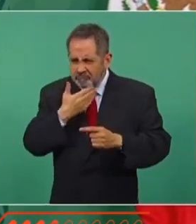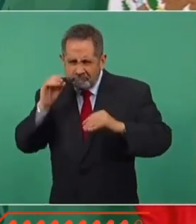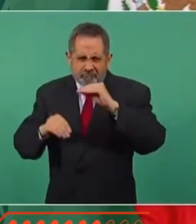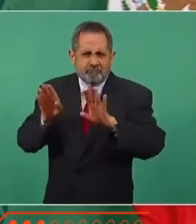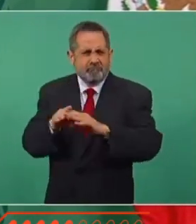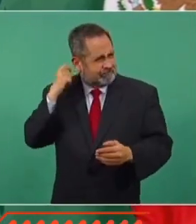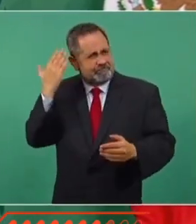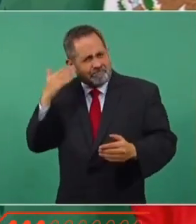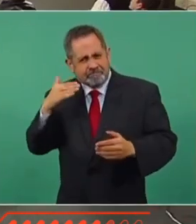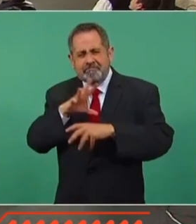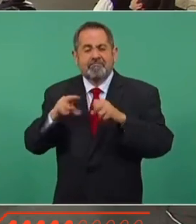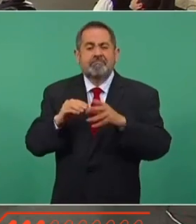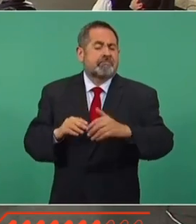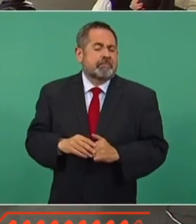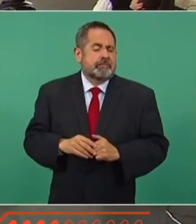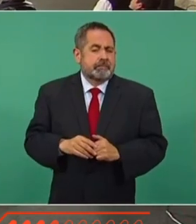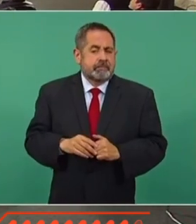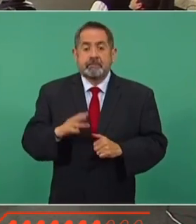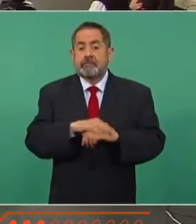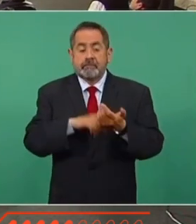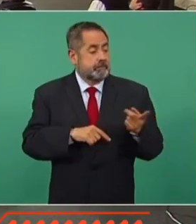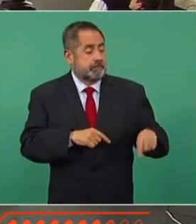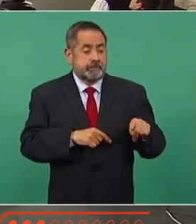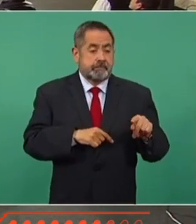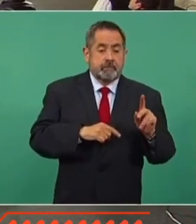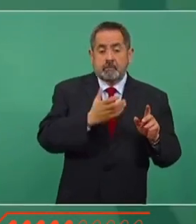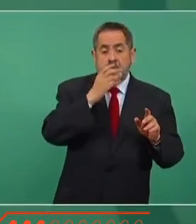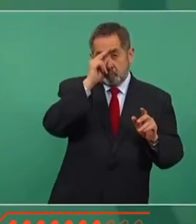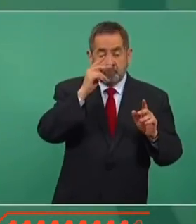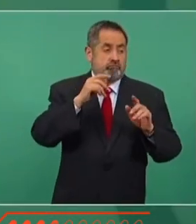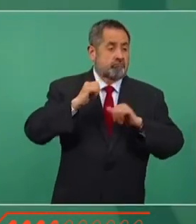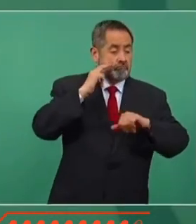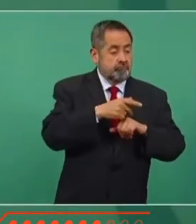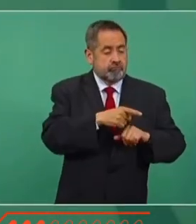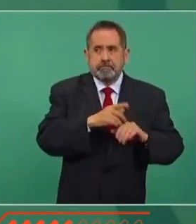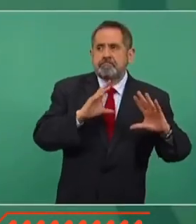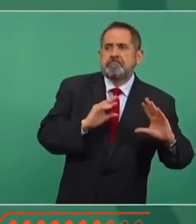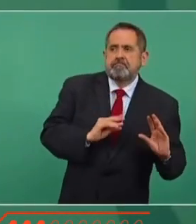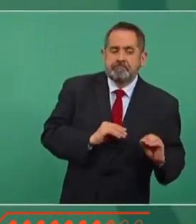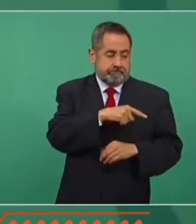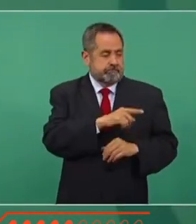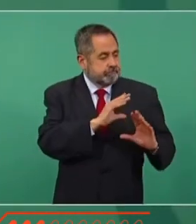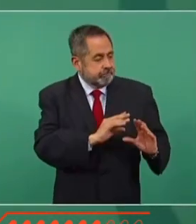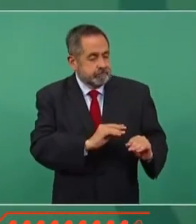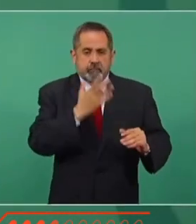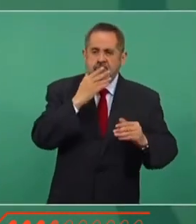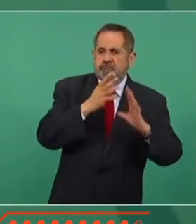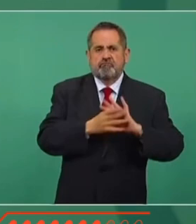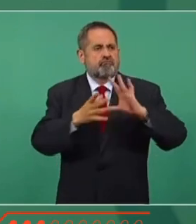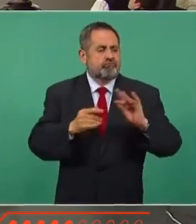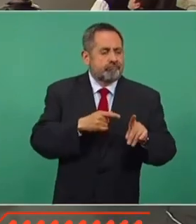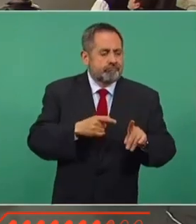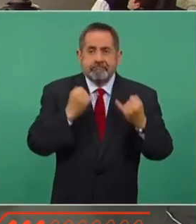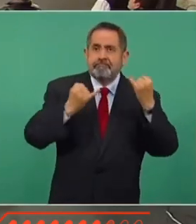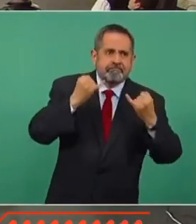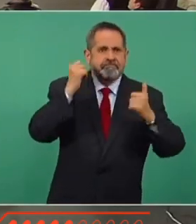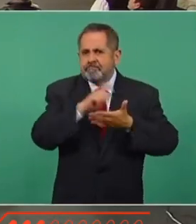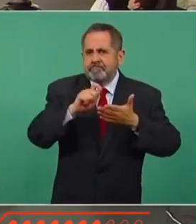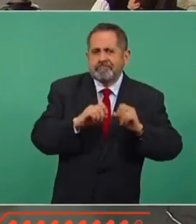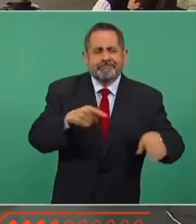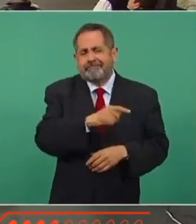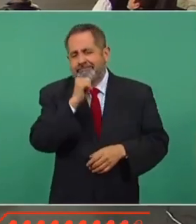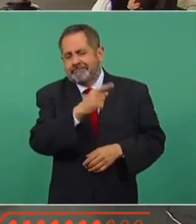de argumentación. Porque hasta los intelectuales conservadores se han apagado, ya no tienen imaginación,